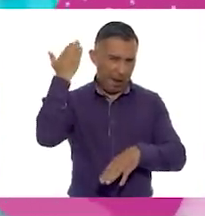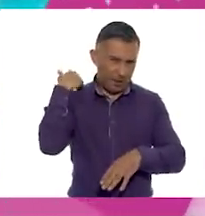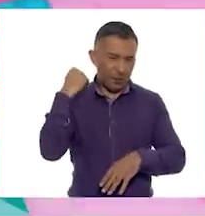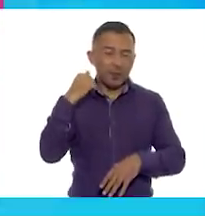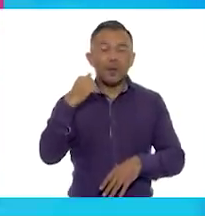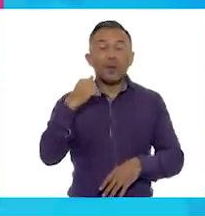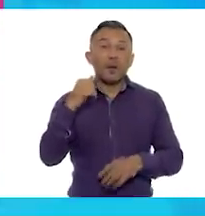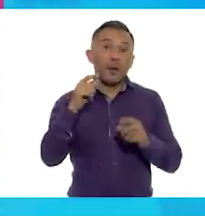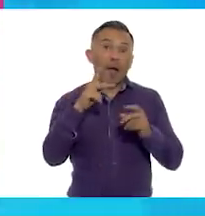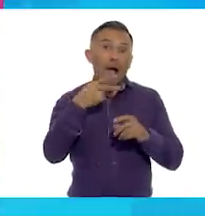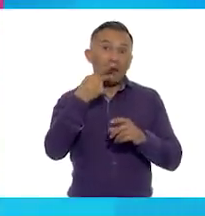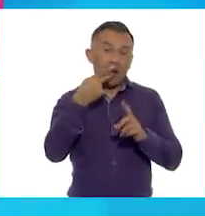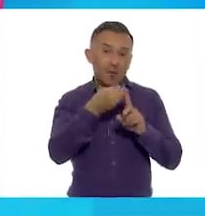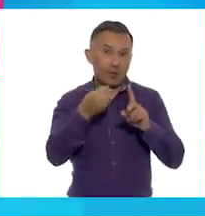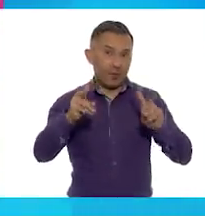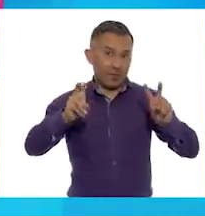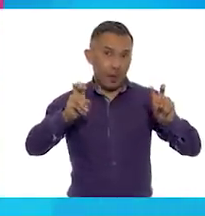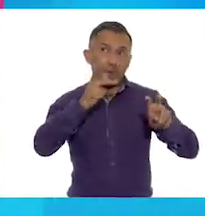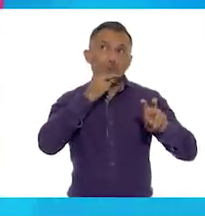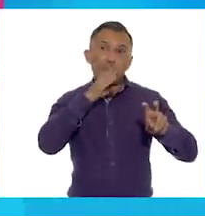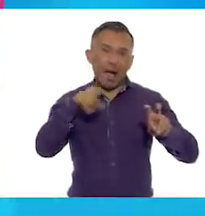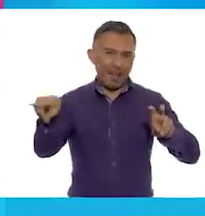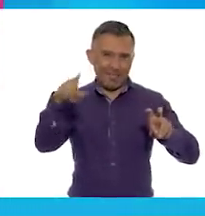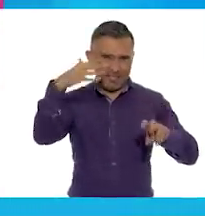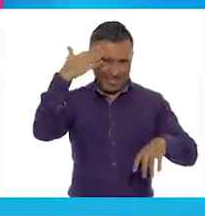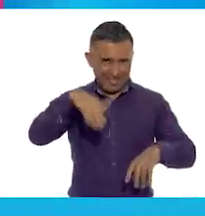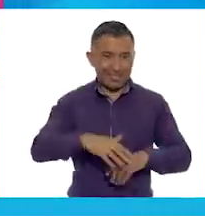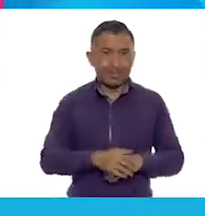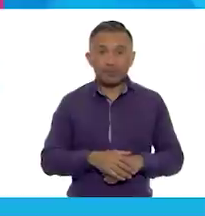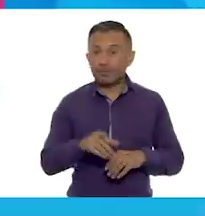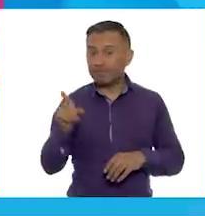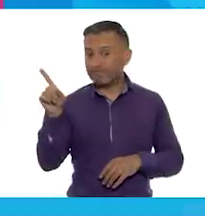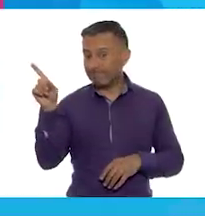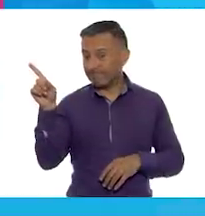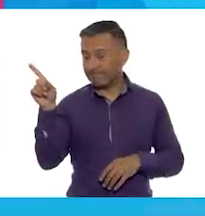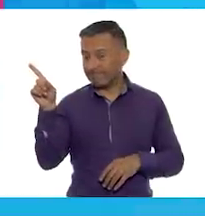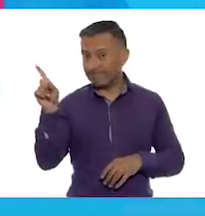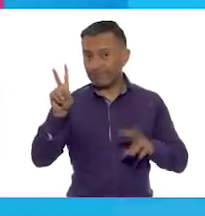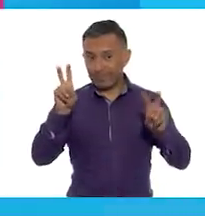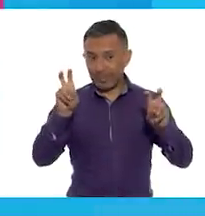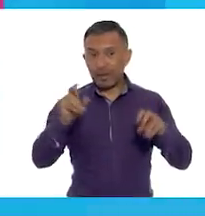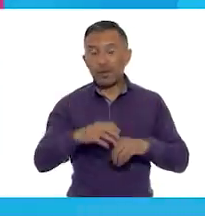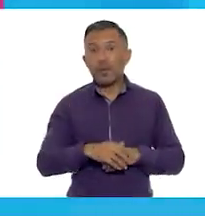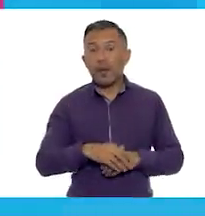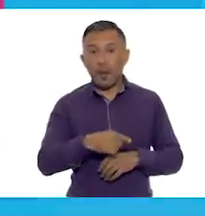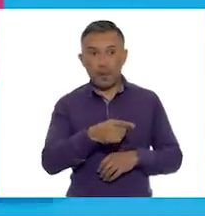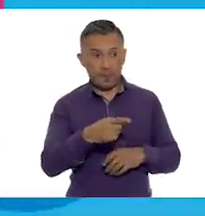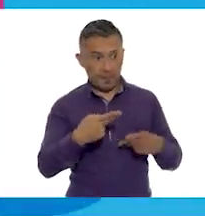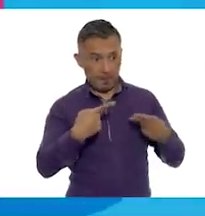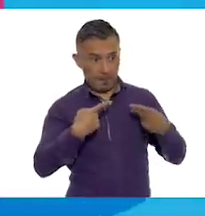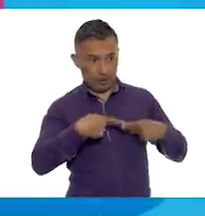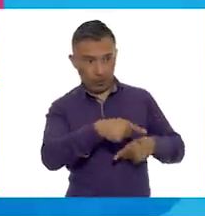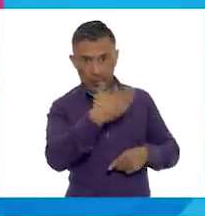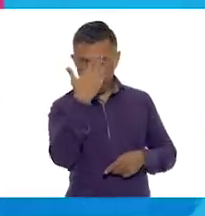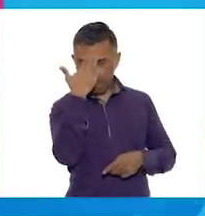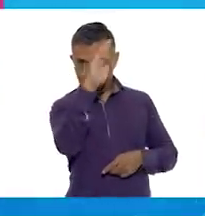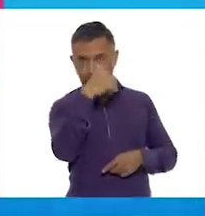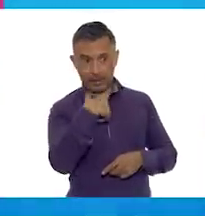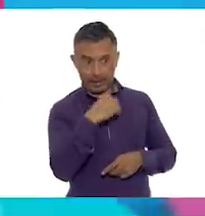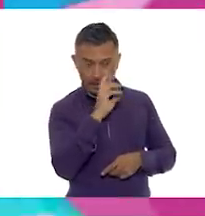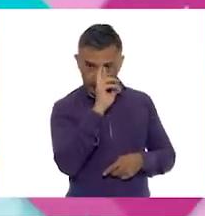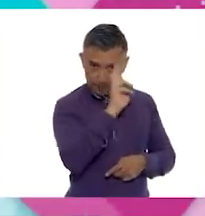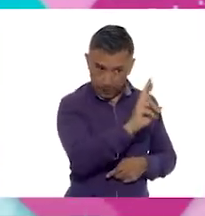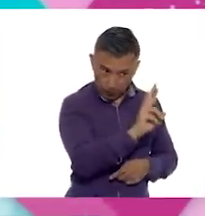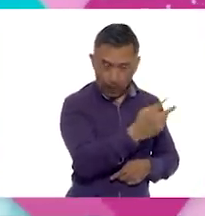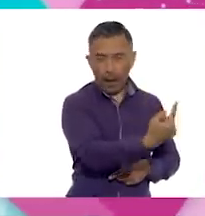se la saben o alguien por ahí. El respeto al derecho ajeno es la paz. Y es que si el